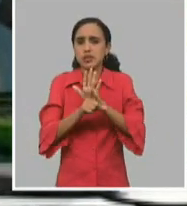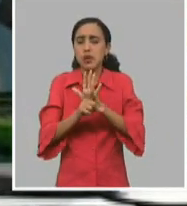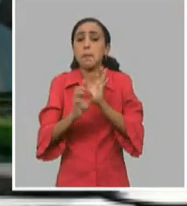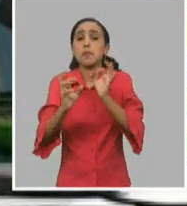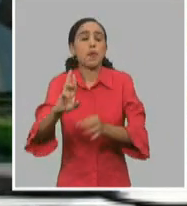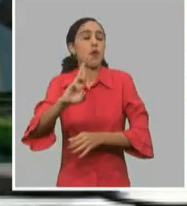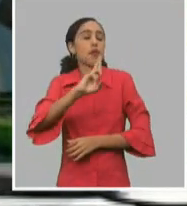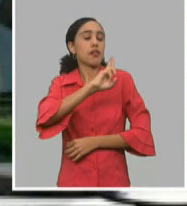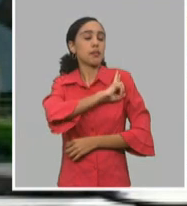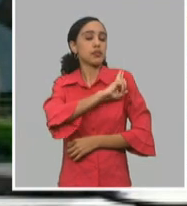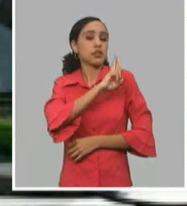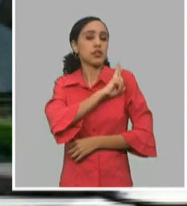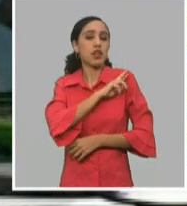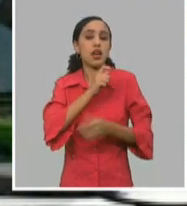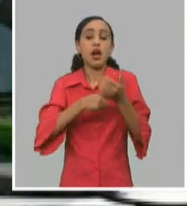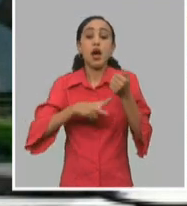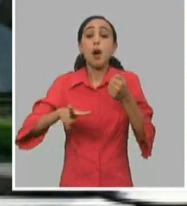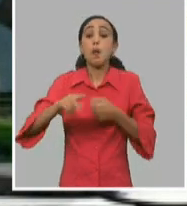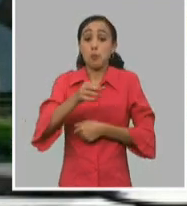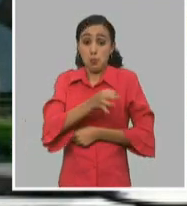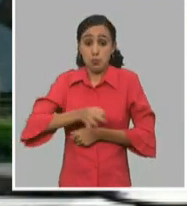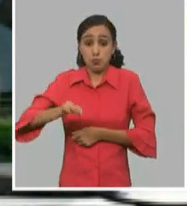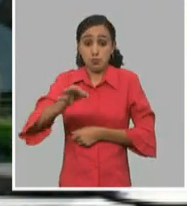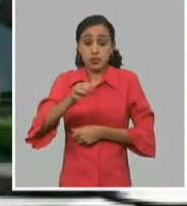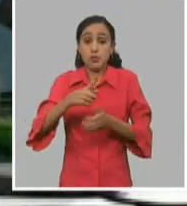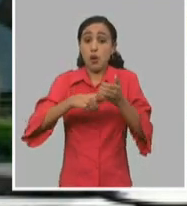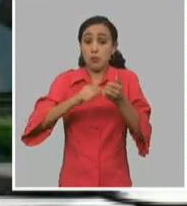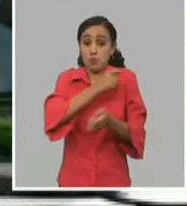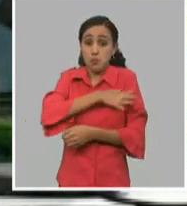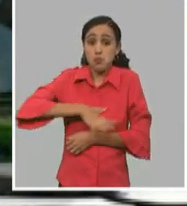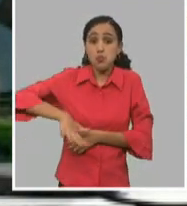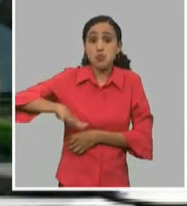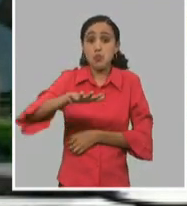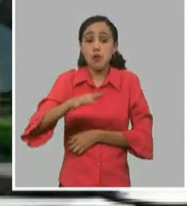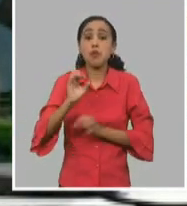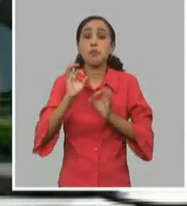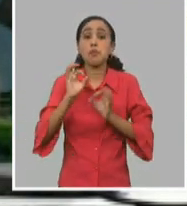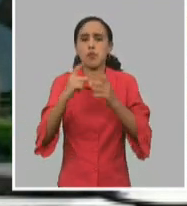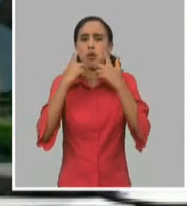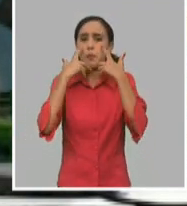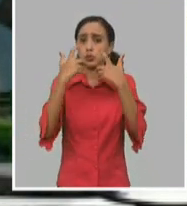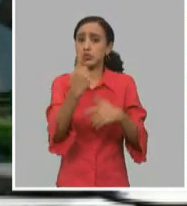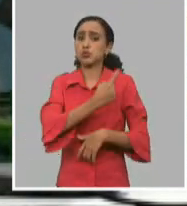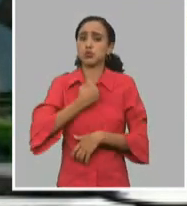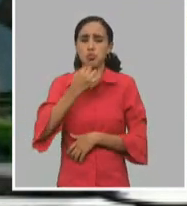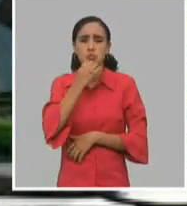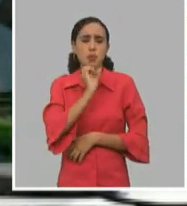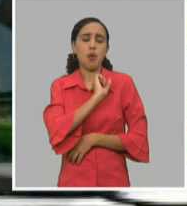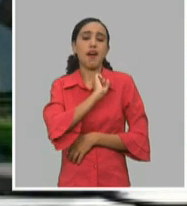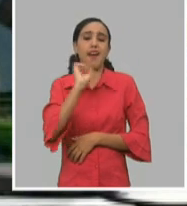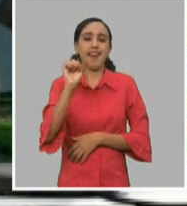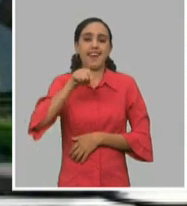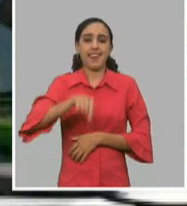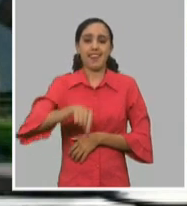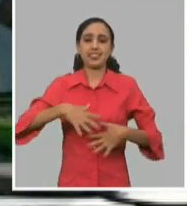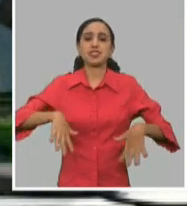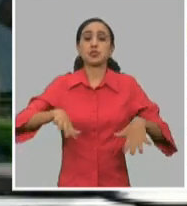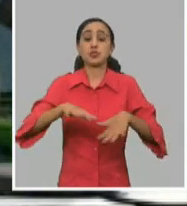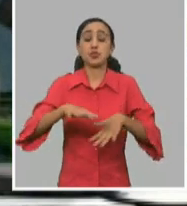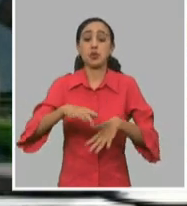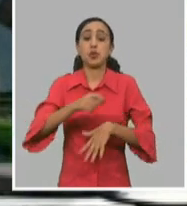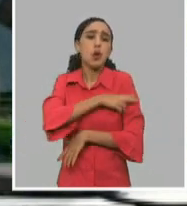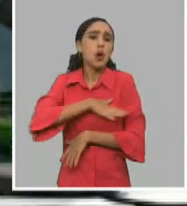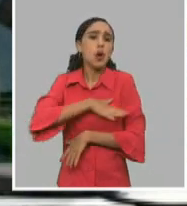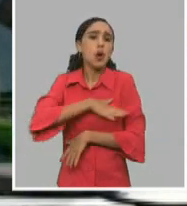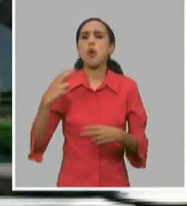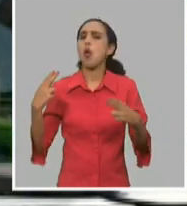responsabilizar al pueblo, que era el actor más importante, con el que nosotros íbamos a ganar y a cumplir esta batalla. El pueblo ganó en